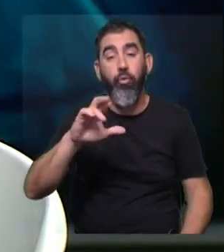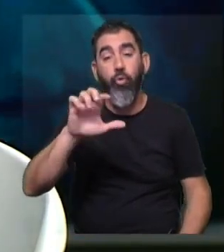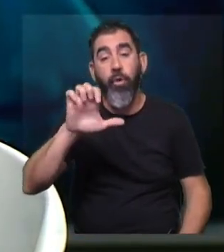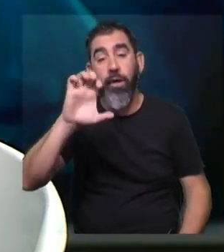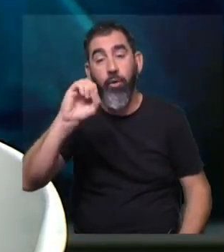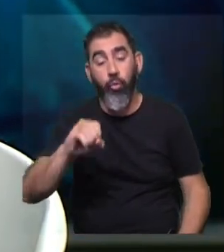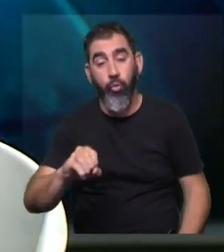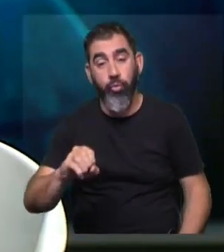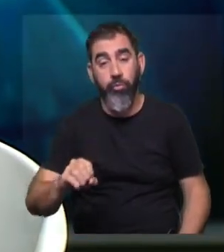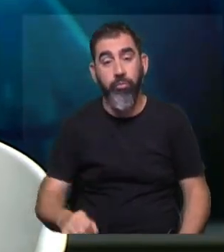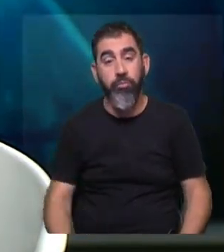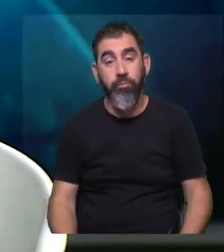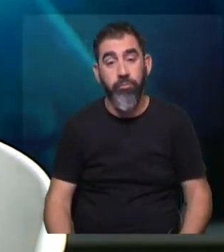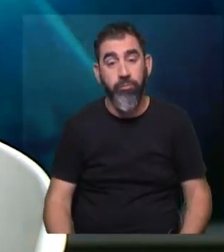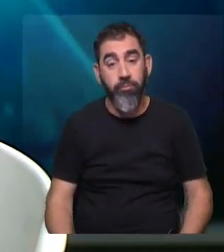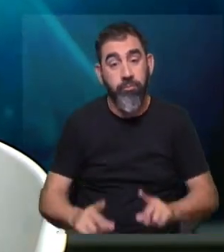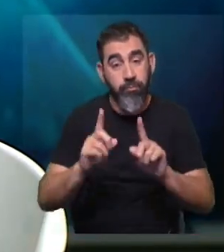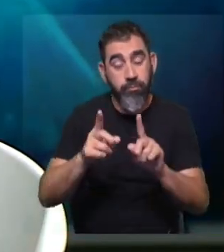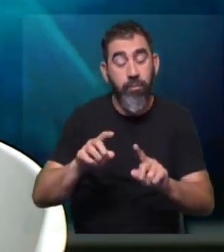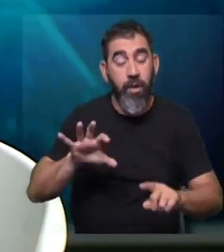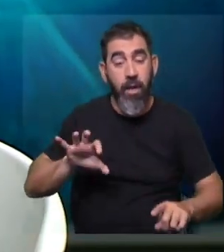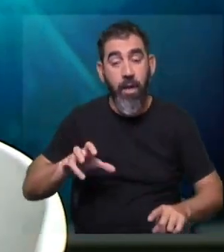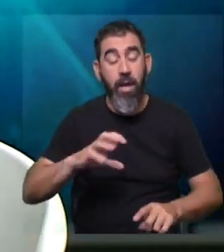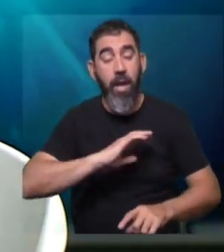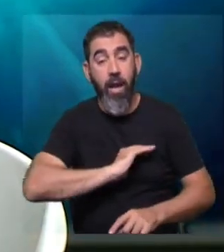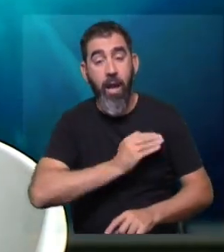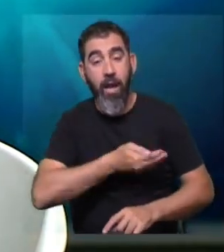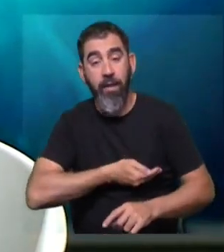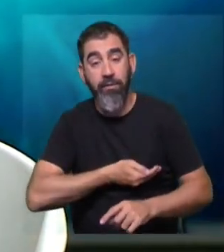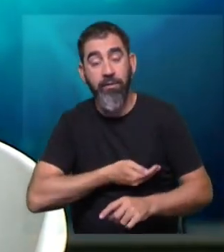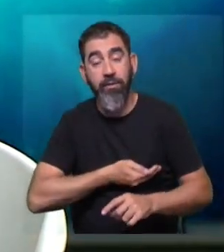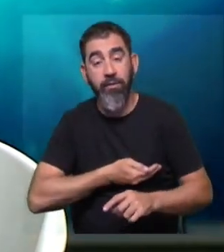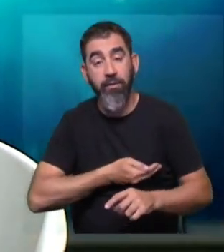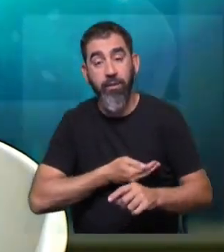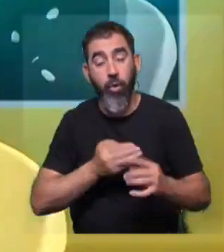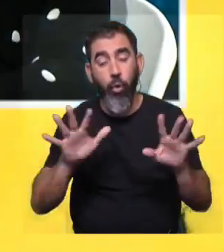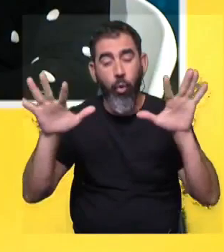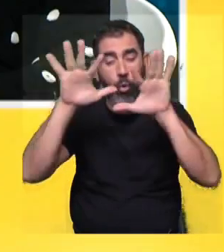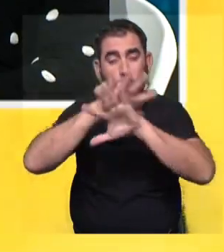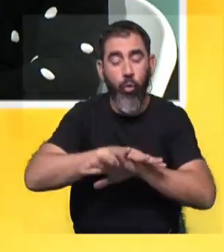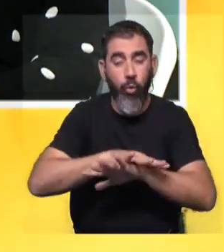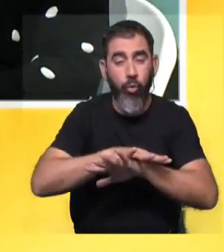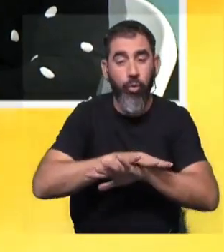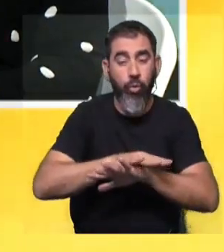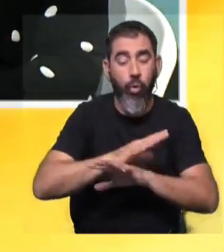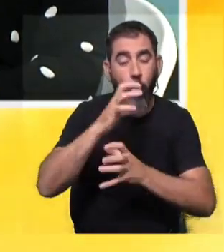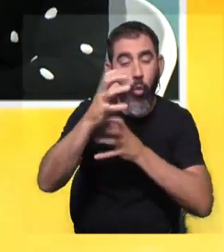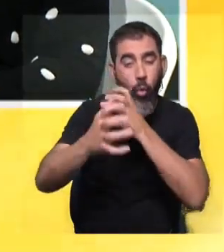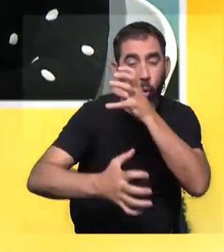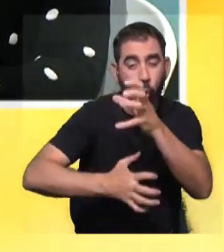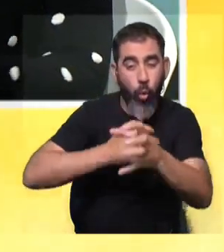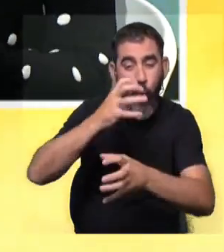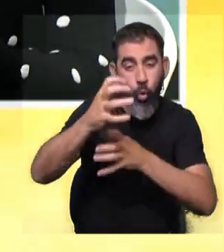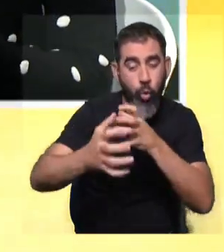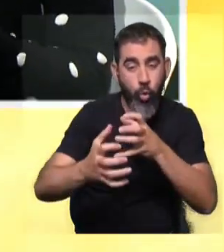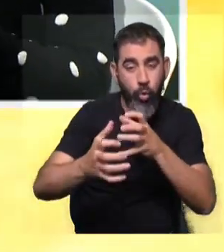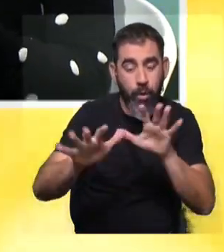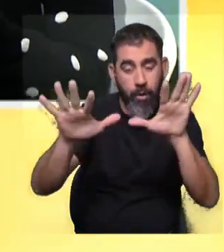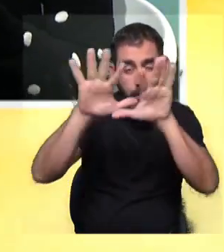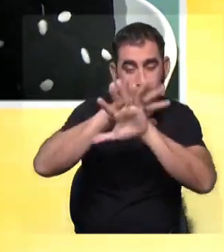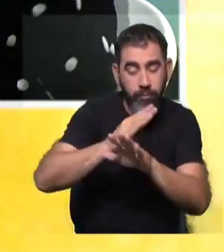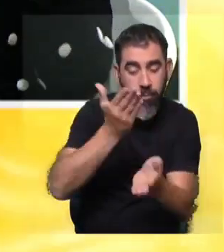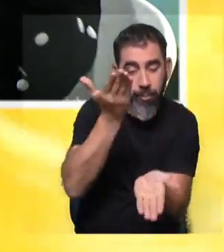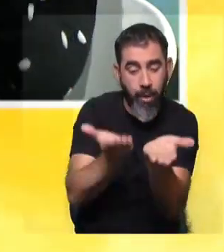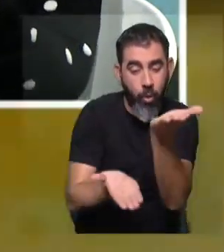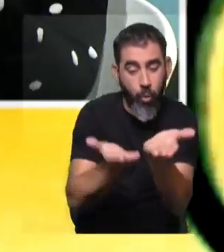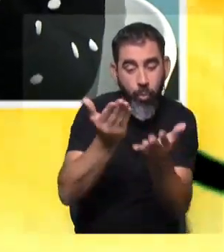en particular, justo para el caso de mamografía se utiliza un medio de contraste, que es el gadolinio, que modifica las propiedades paramagnéticas del